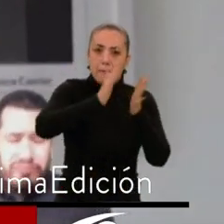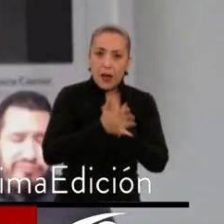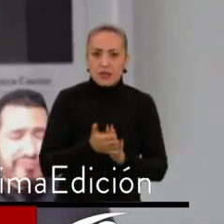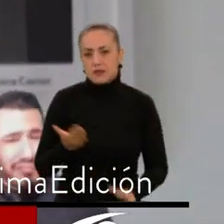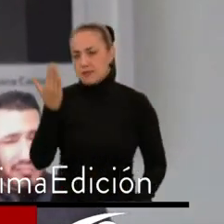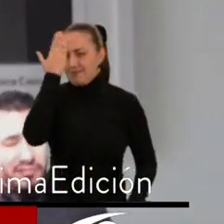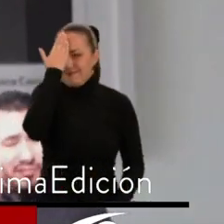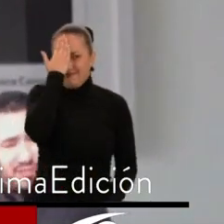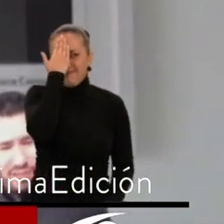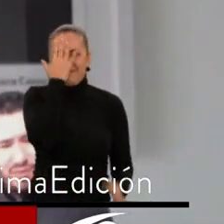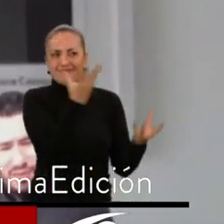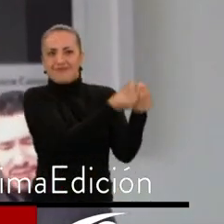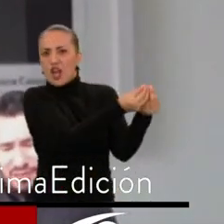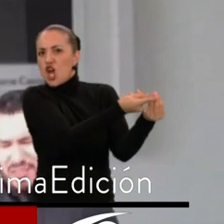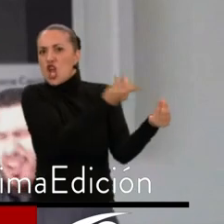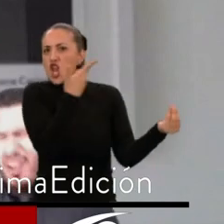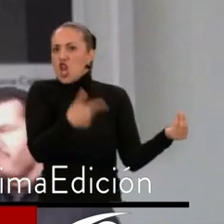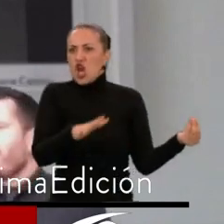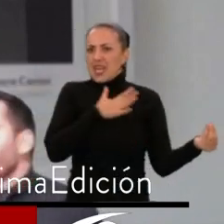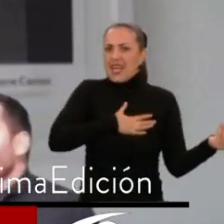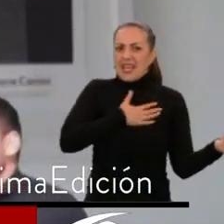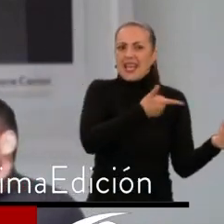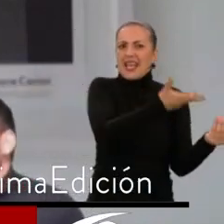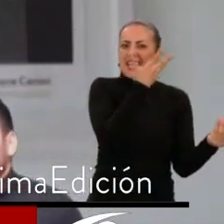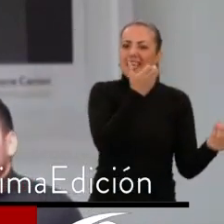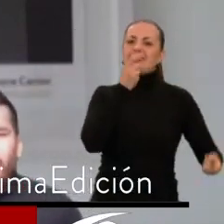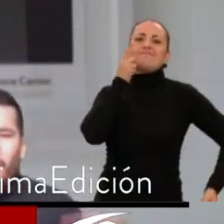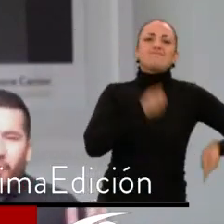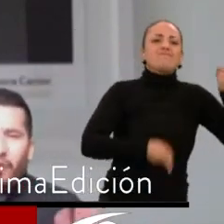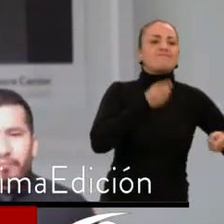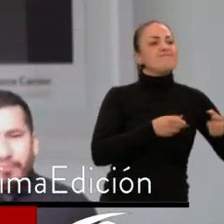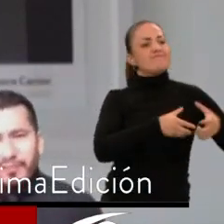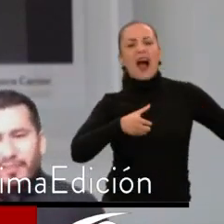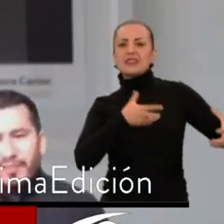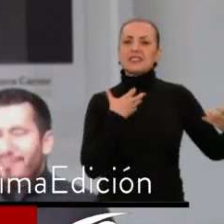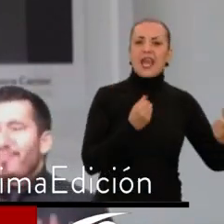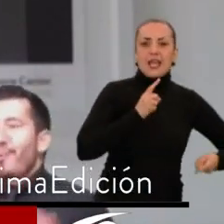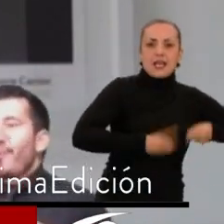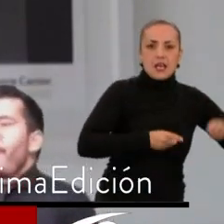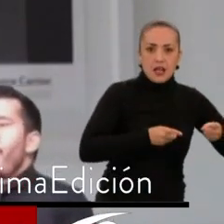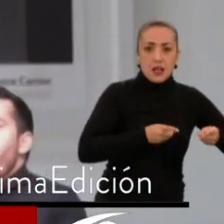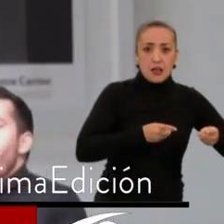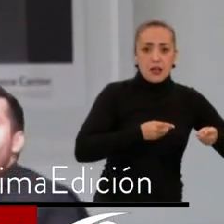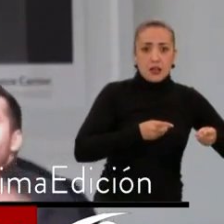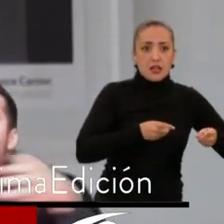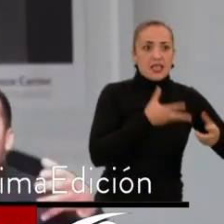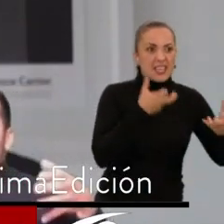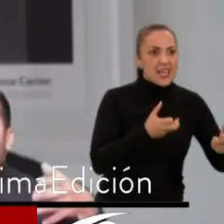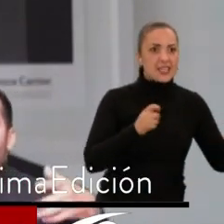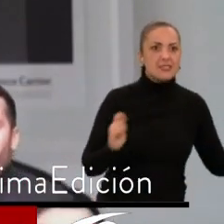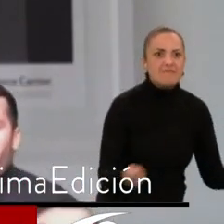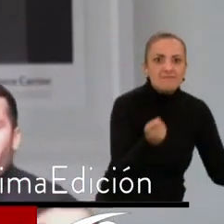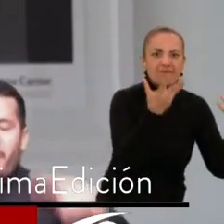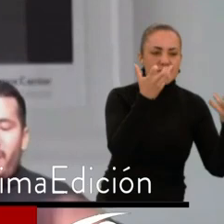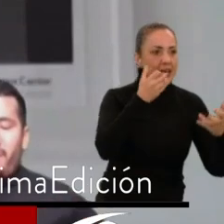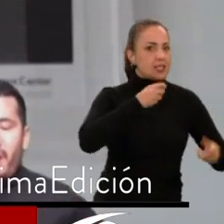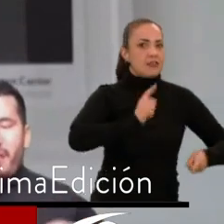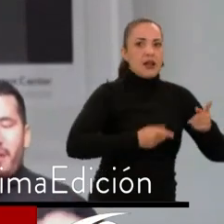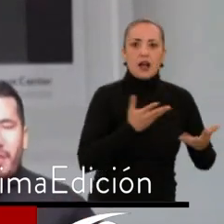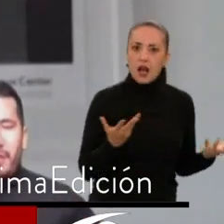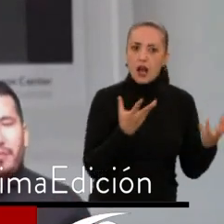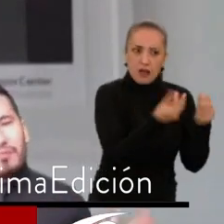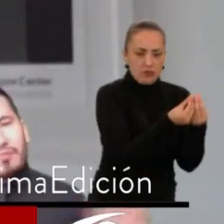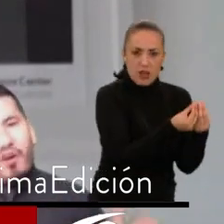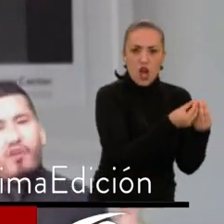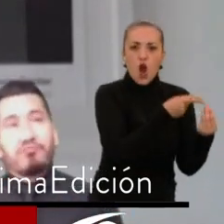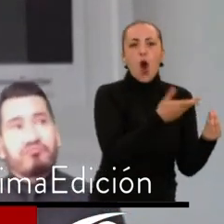mucho más cómoda para aquellos que añoran la dictadura de las mayorías, para los promotores del autoritarismo o para